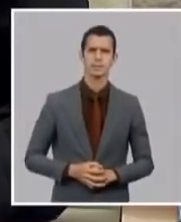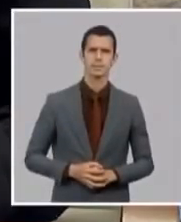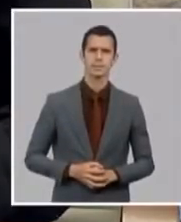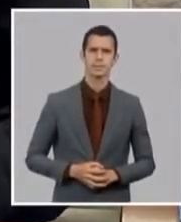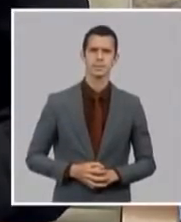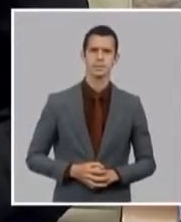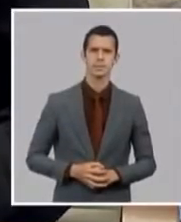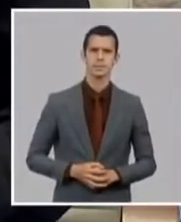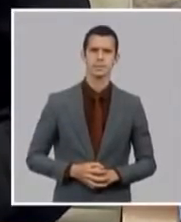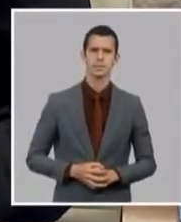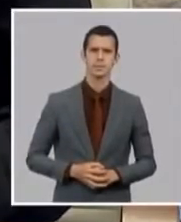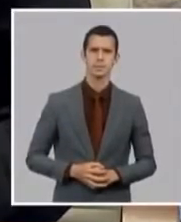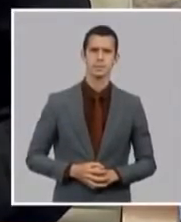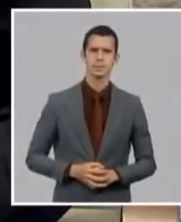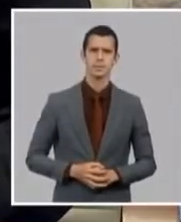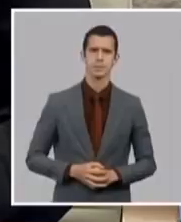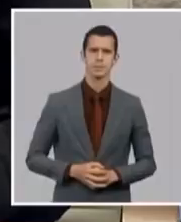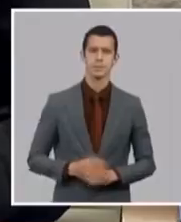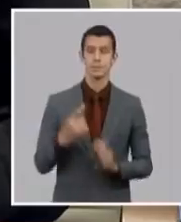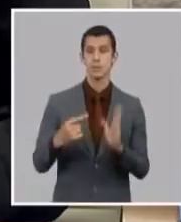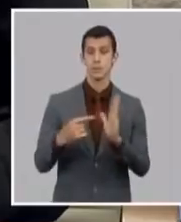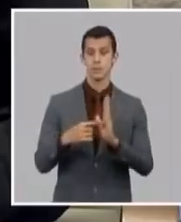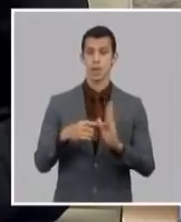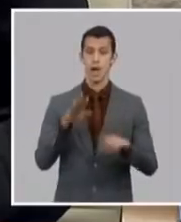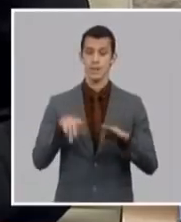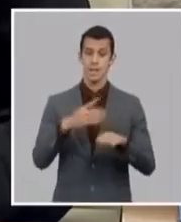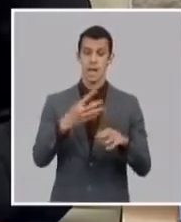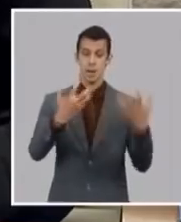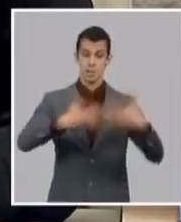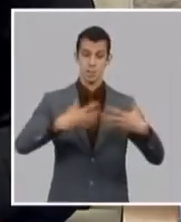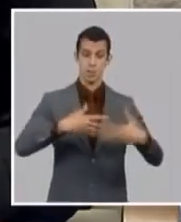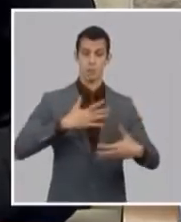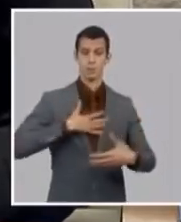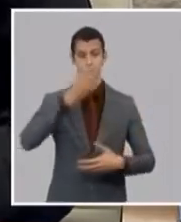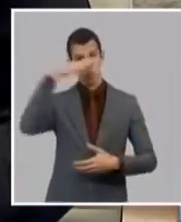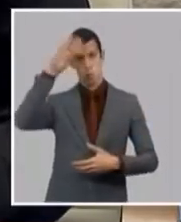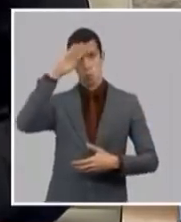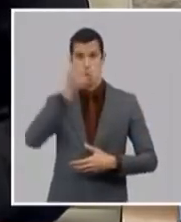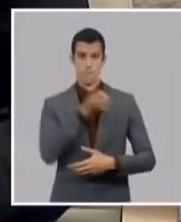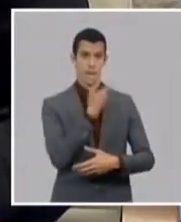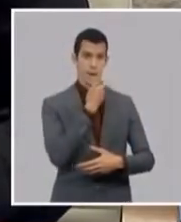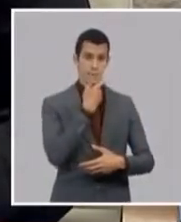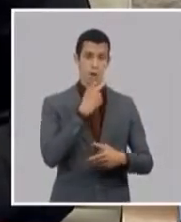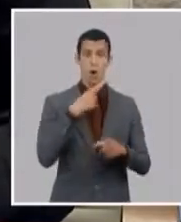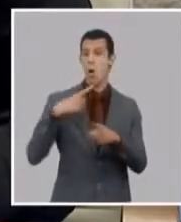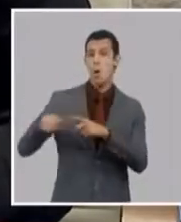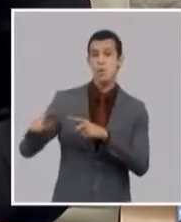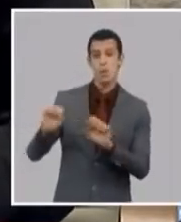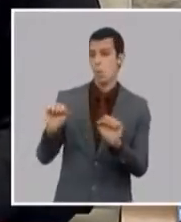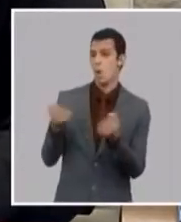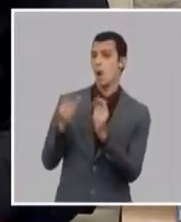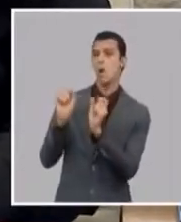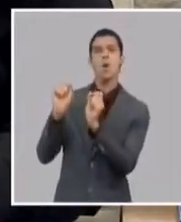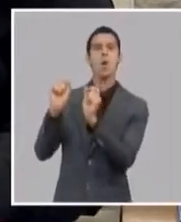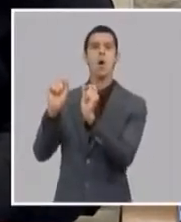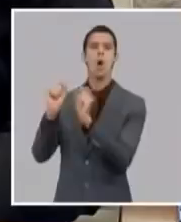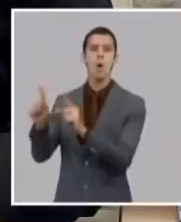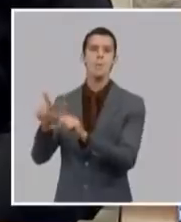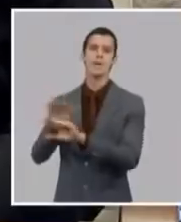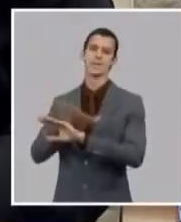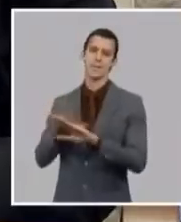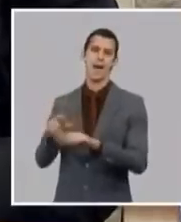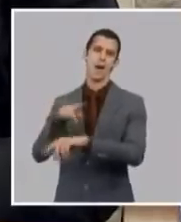medicamentos más complejos y sobre todo enfermedades crónicas que hoy han estado faltando y que la gente reclama mucho nos escriben